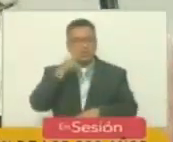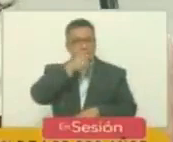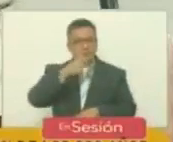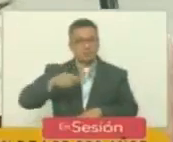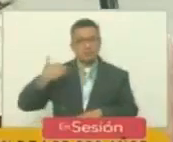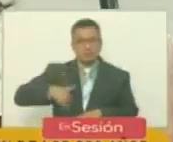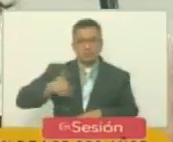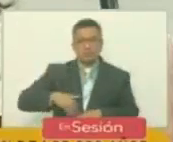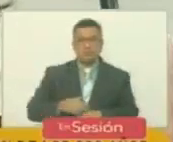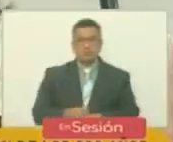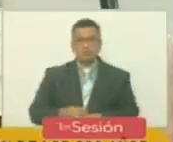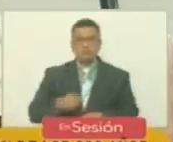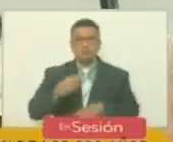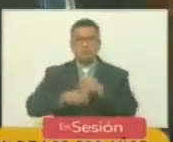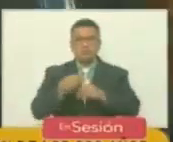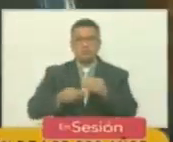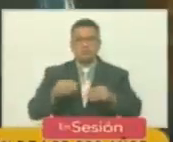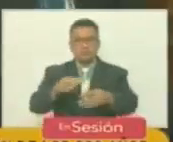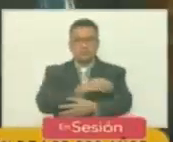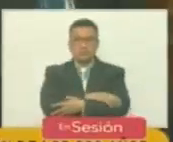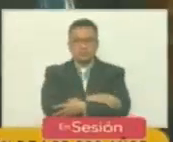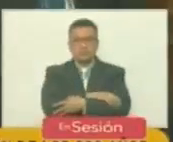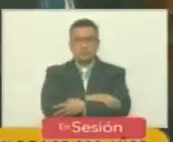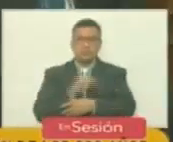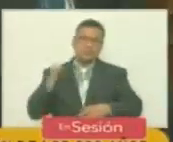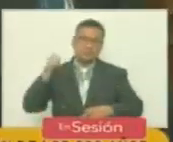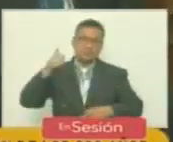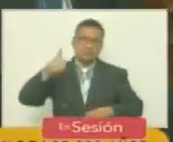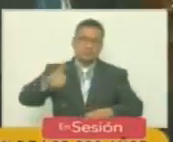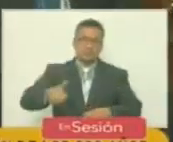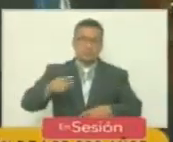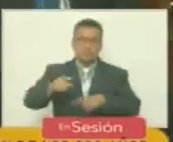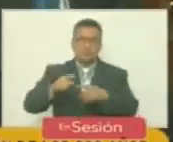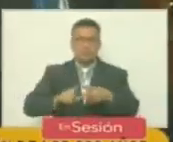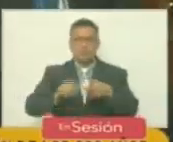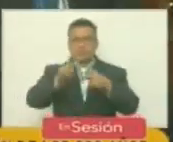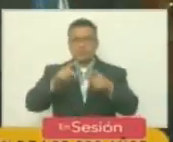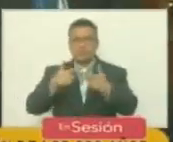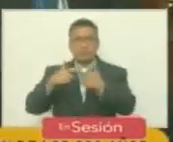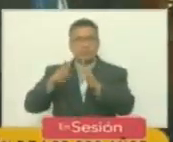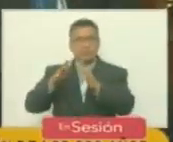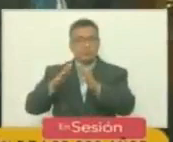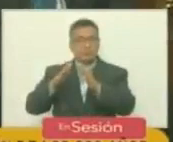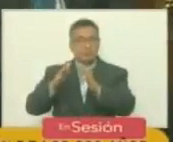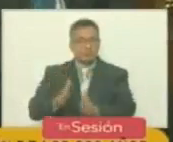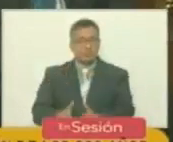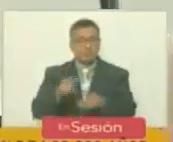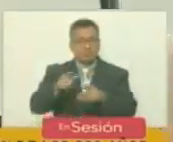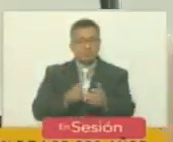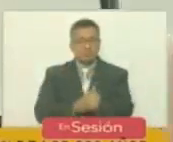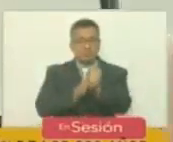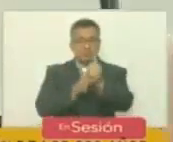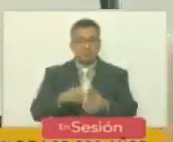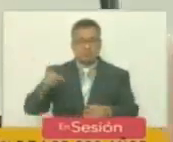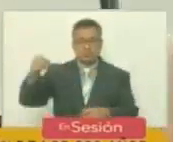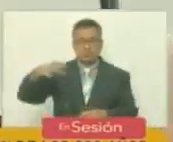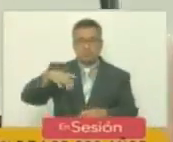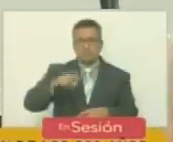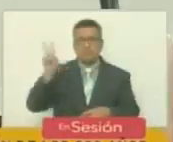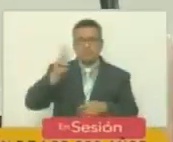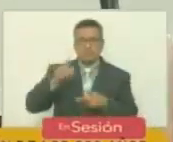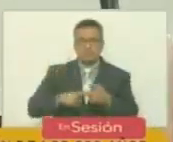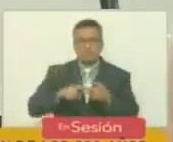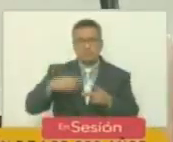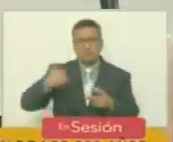argentino cuente con que ese abrazo es infinito con que esos dos libertadores nos siguen iluminando Venezuela